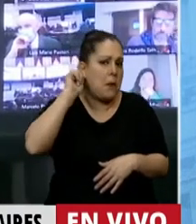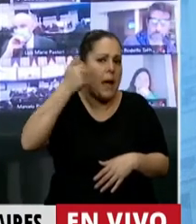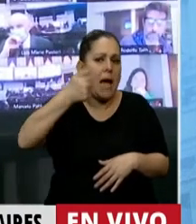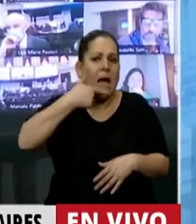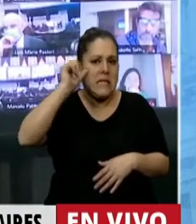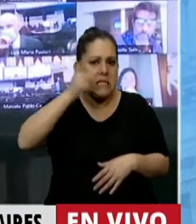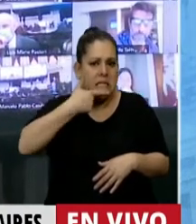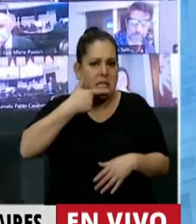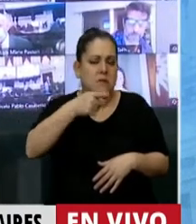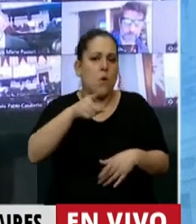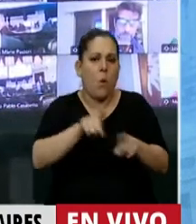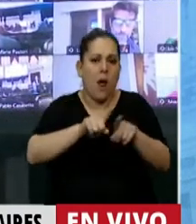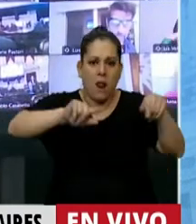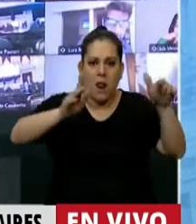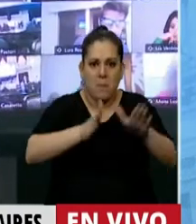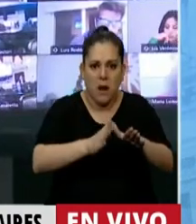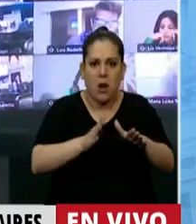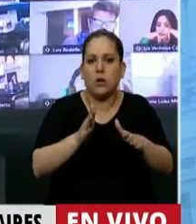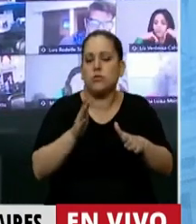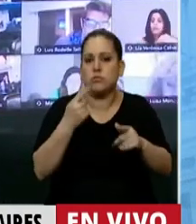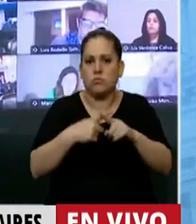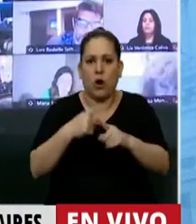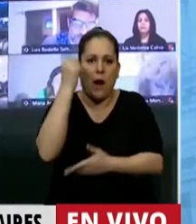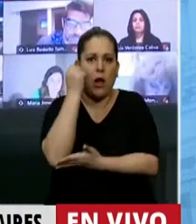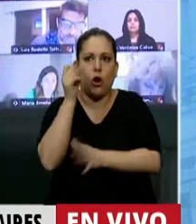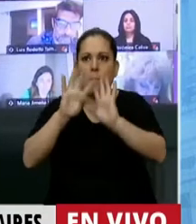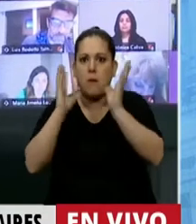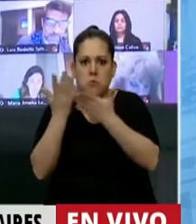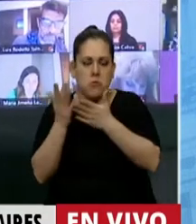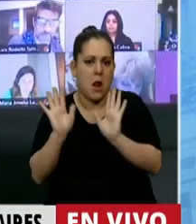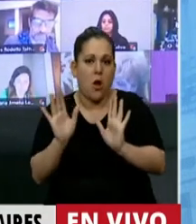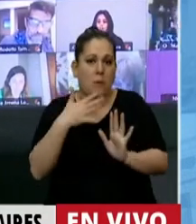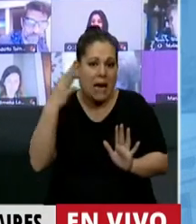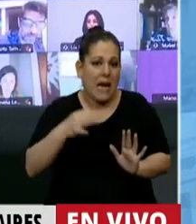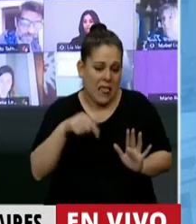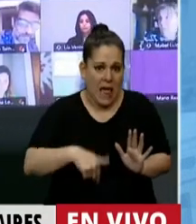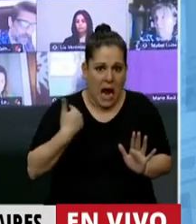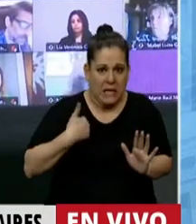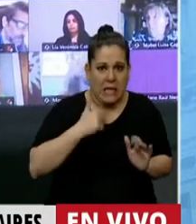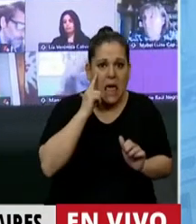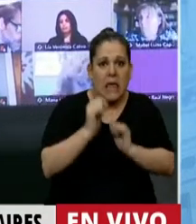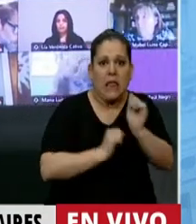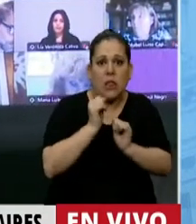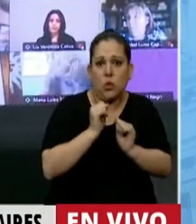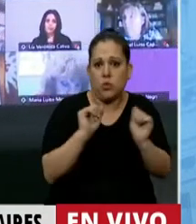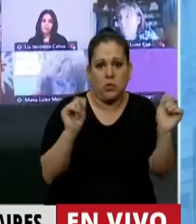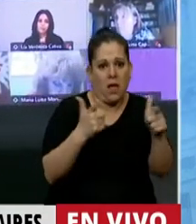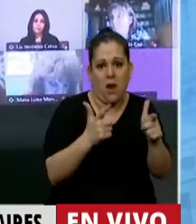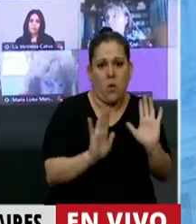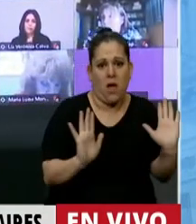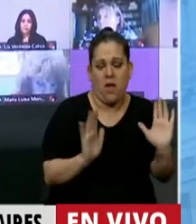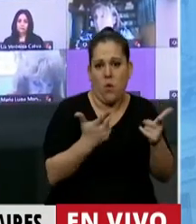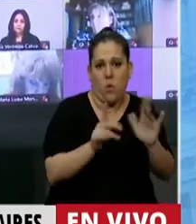decisión de la organización económica y social, sino todo lo contrario, es porque no tenemos prácticamente industrias. Pero después todo lo que se puede depredar, se depreda.